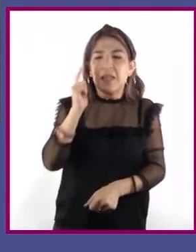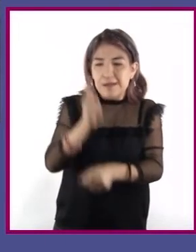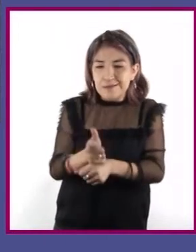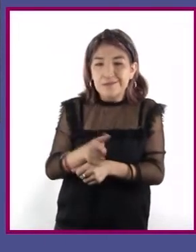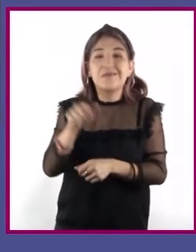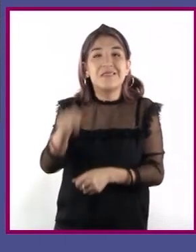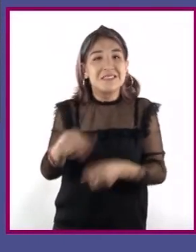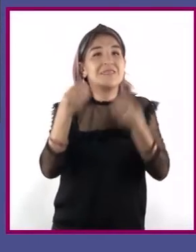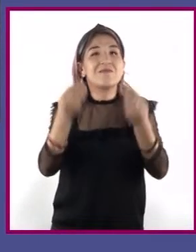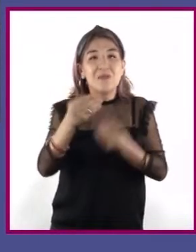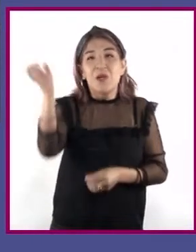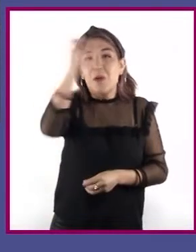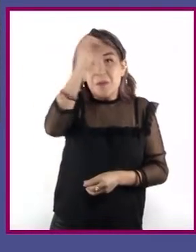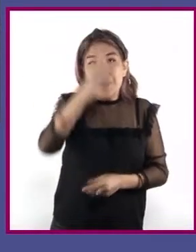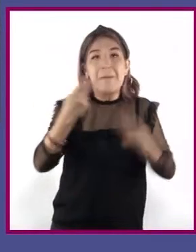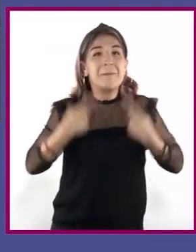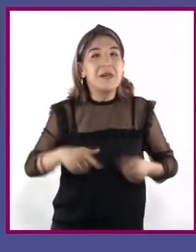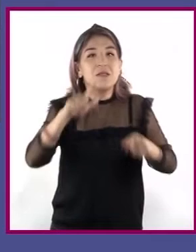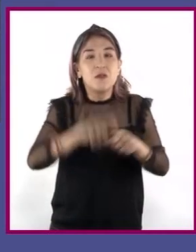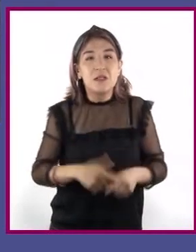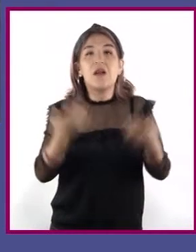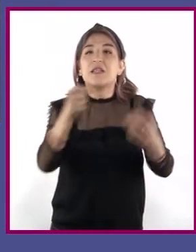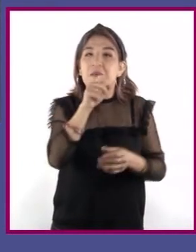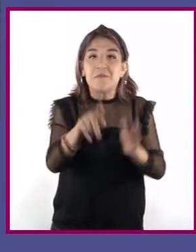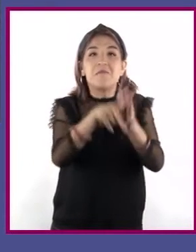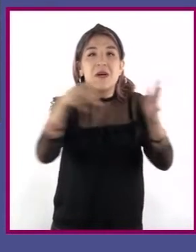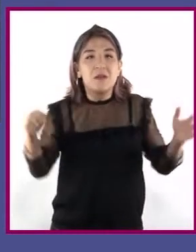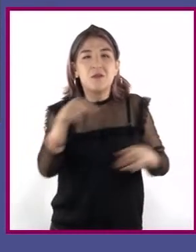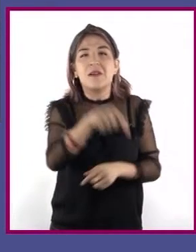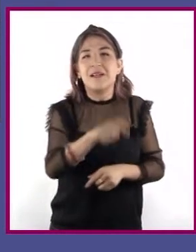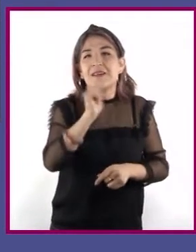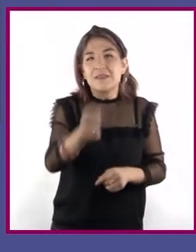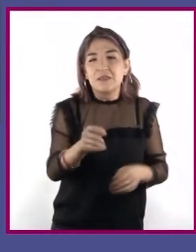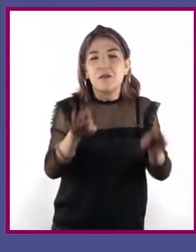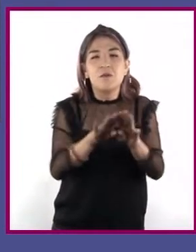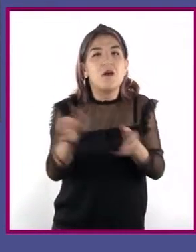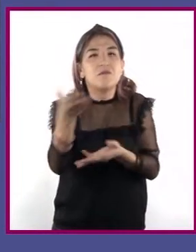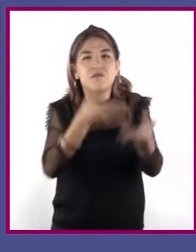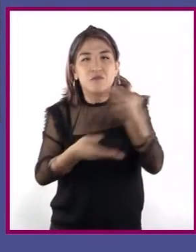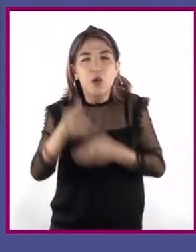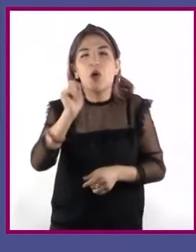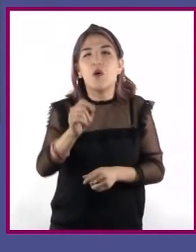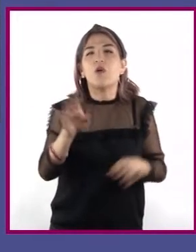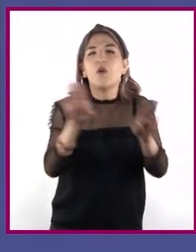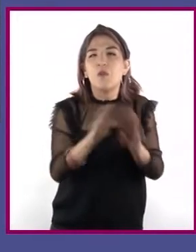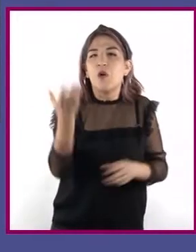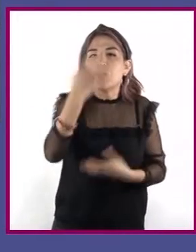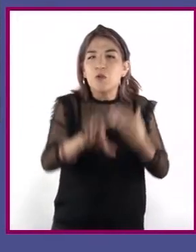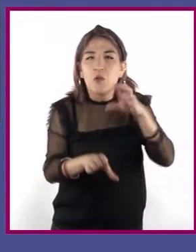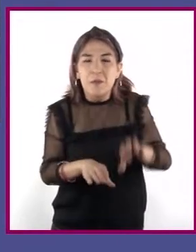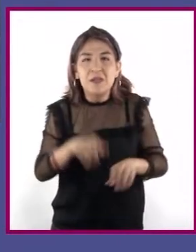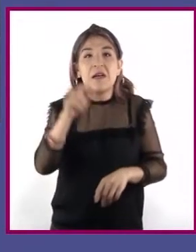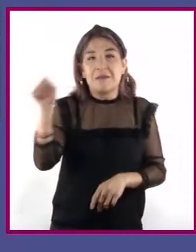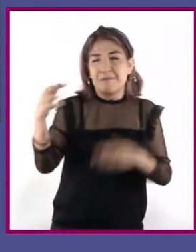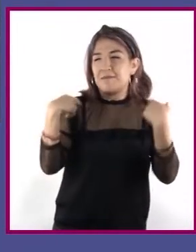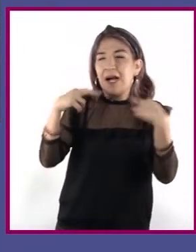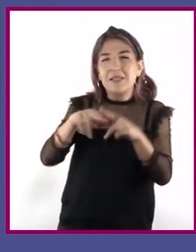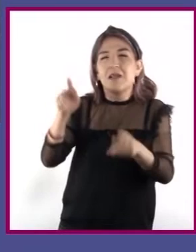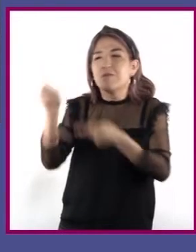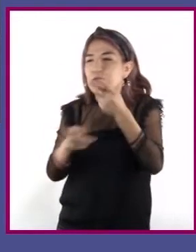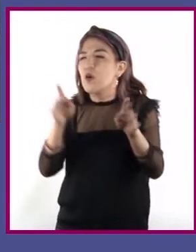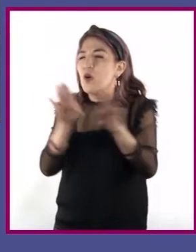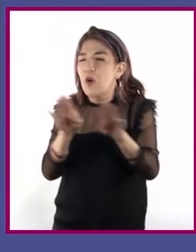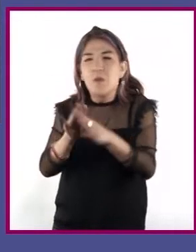hay mucha basada en opiniones personales o de periódicos que solo la transmiten y comentan. Comentamos esto con la profesora y nos sugirió que